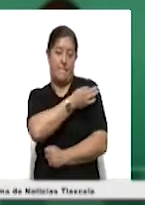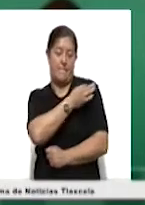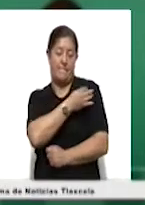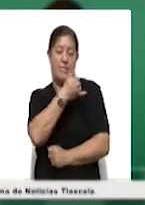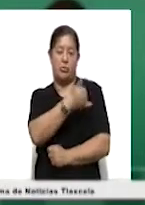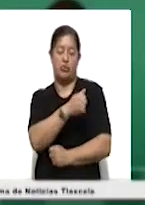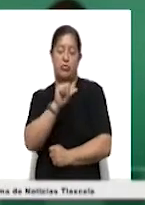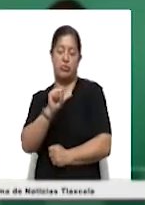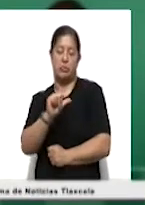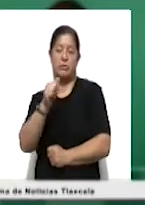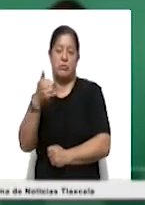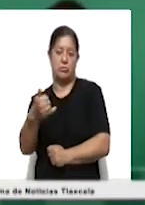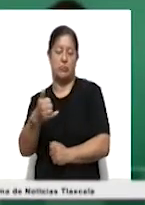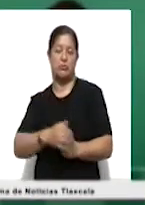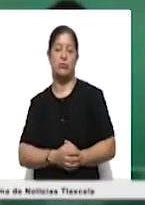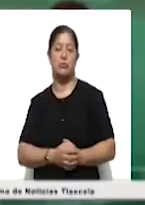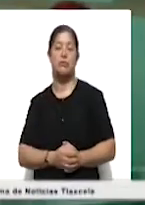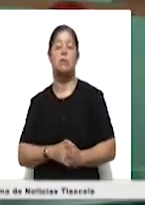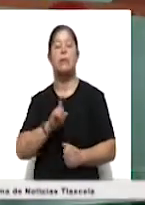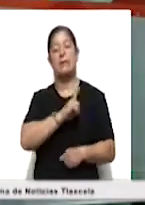Johnson provenientes de Estados Unidos.